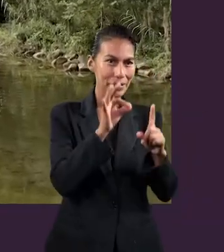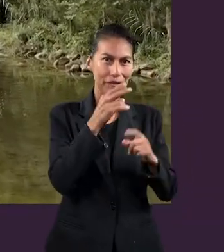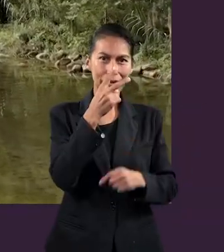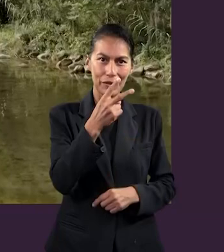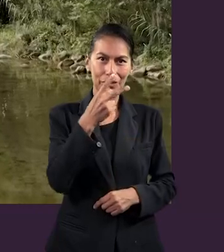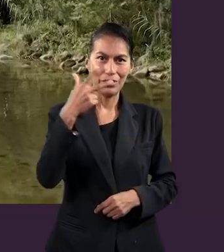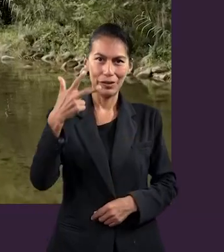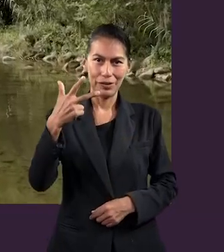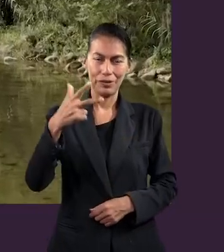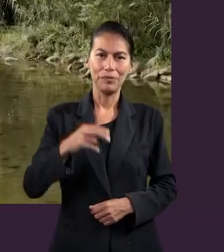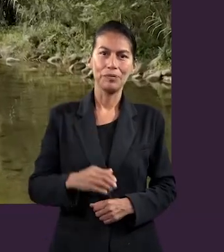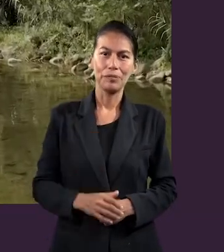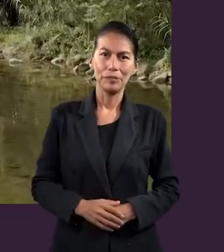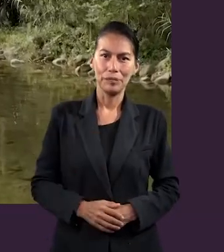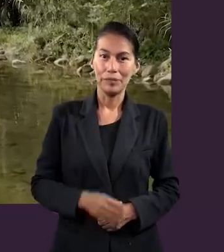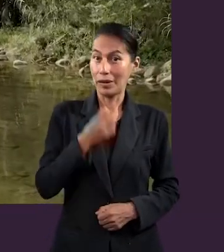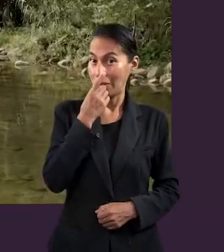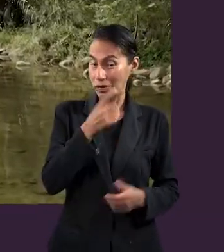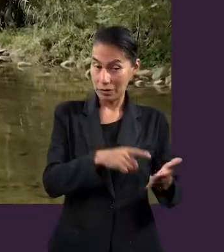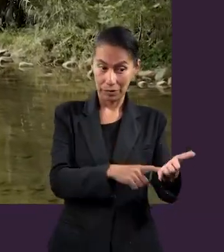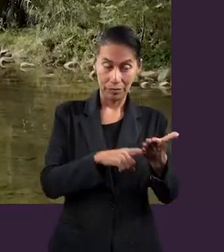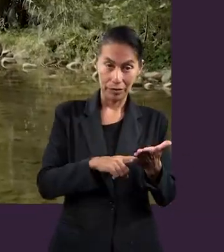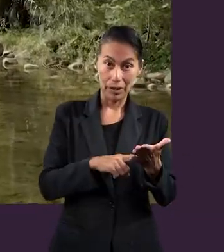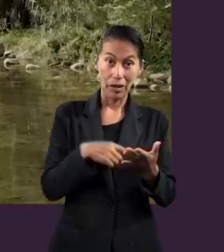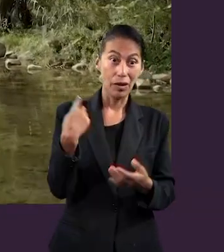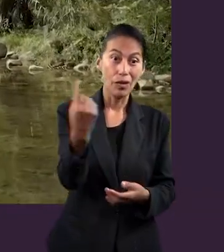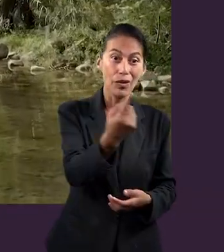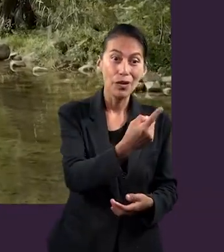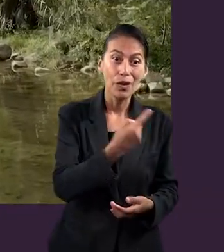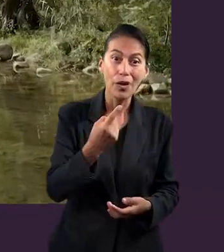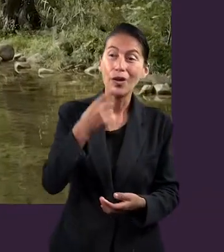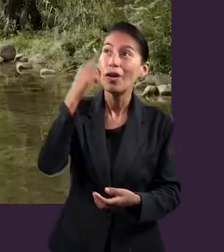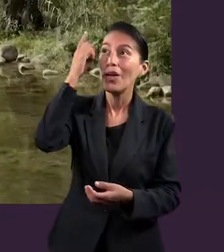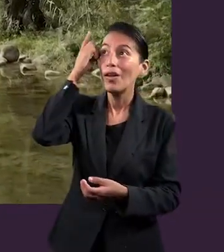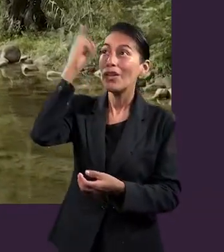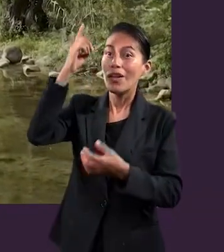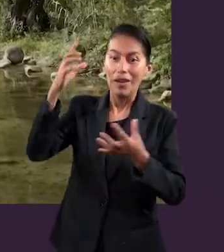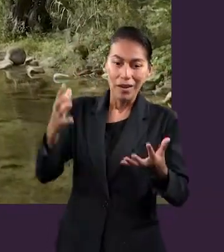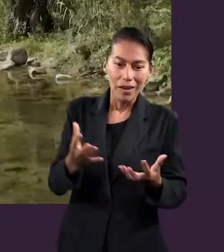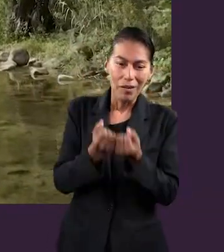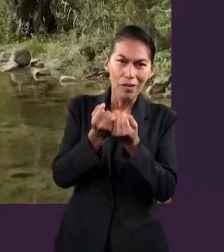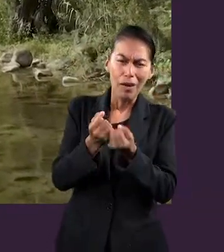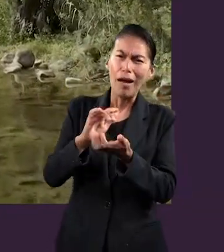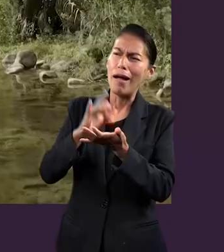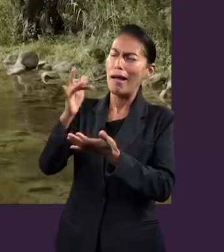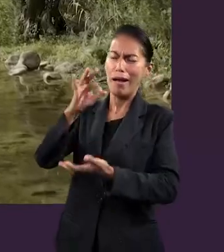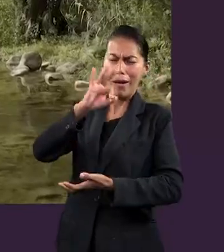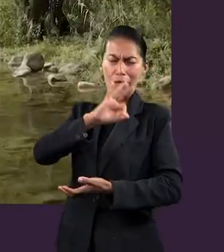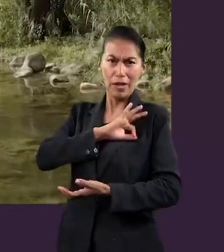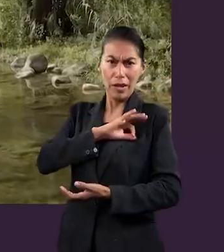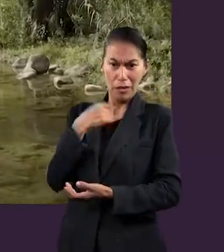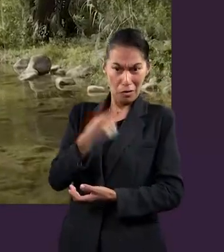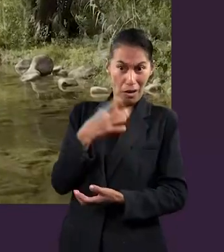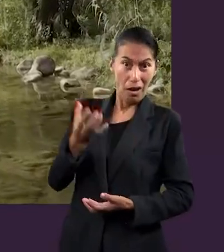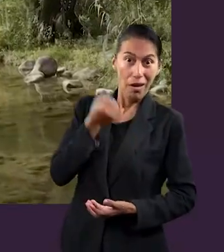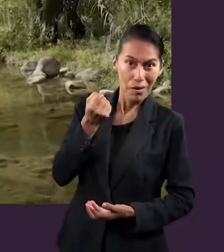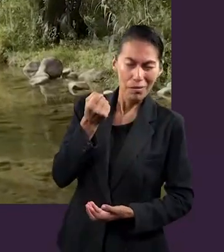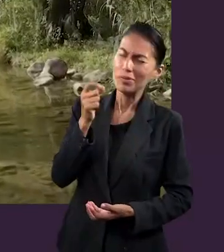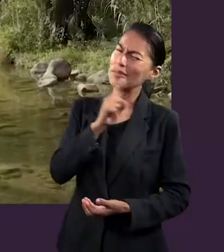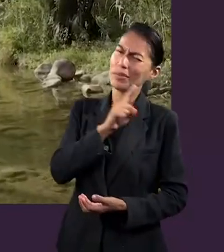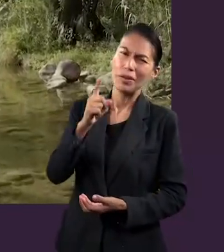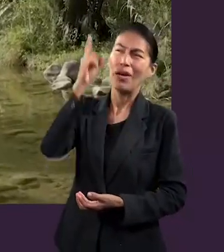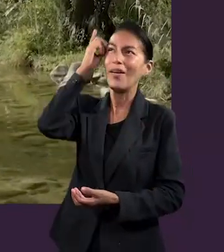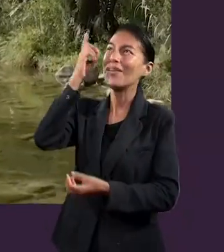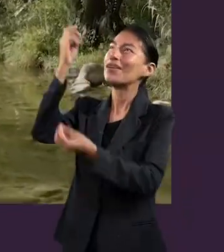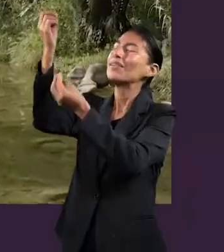Porque por gracia sois salvos por medio de la fe. Y esto no de vosotros, pues es don de